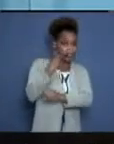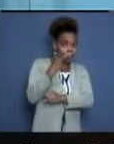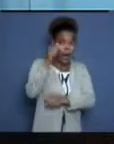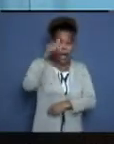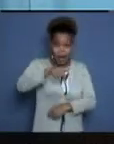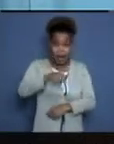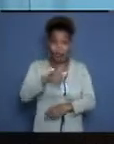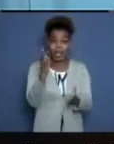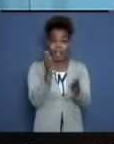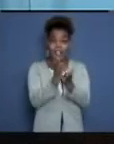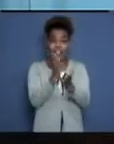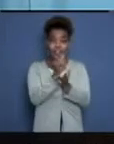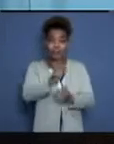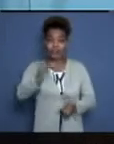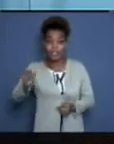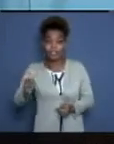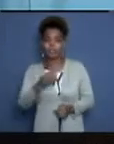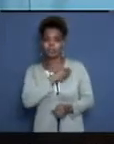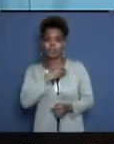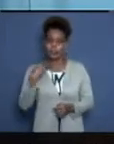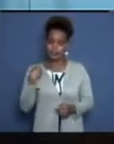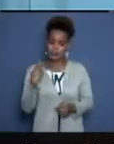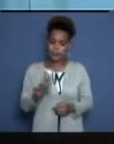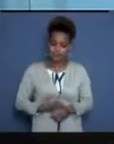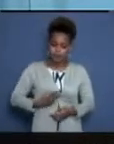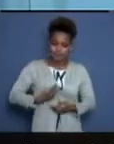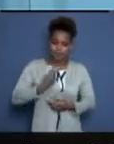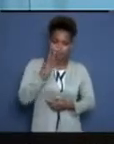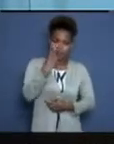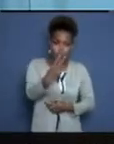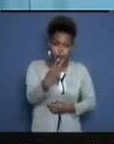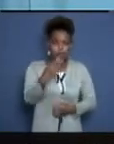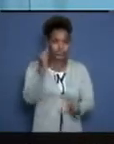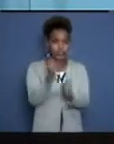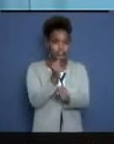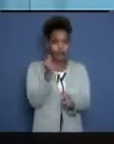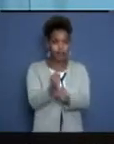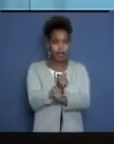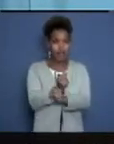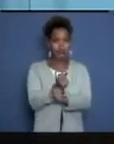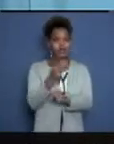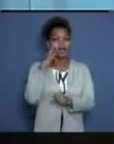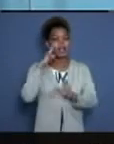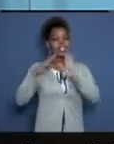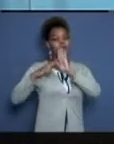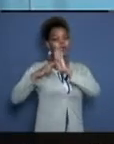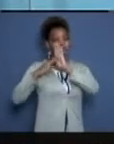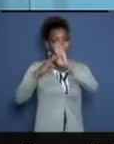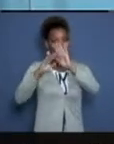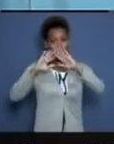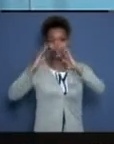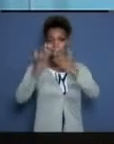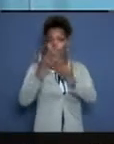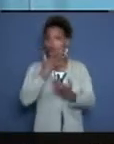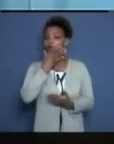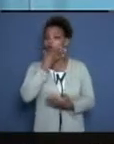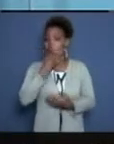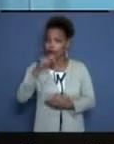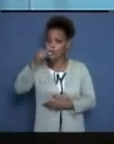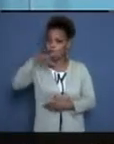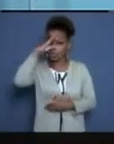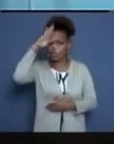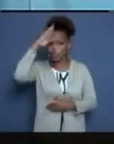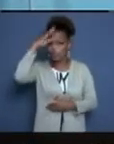de medicina y los recién graduados también han dado el paso al frente. Dice por acá, reconocimiento eterno a estos jóvenes que